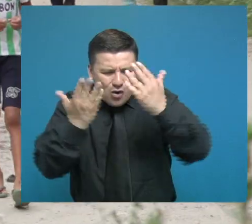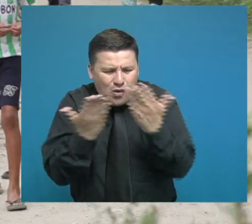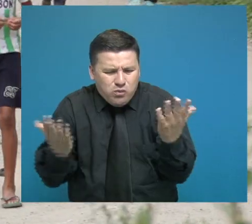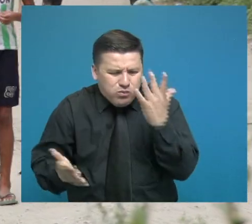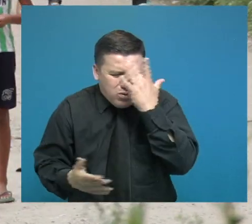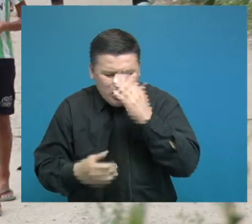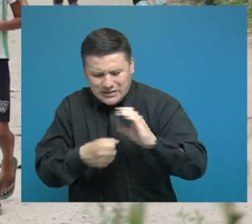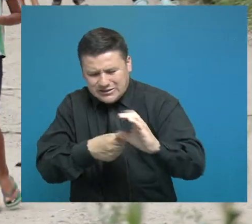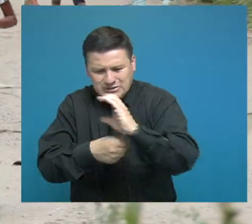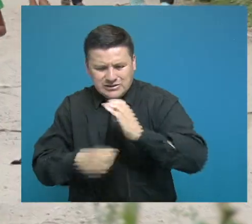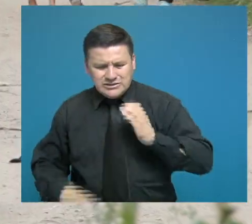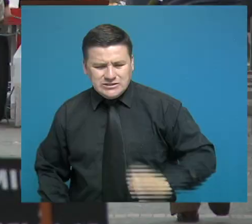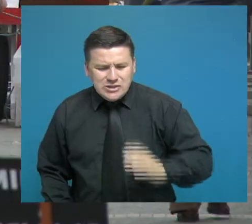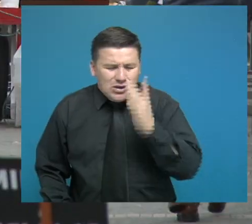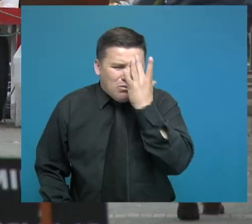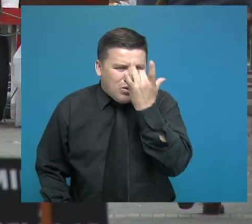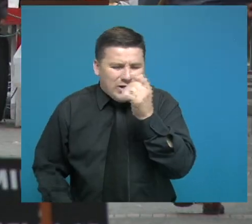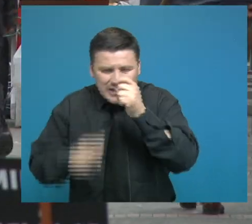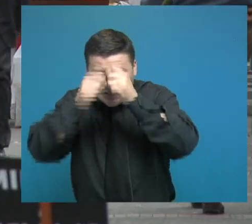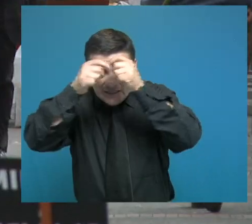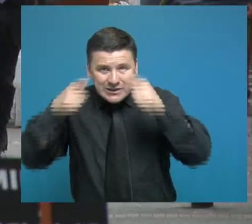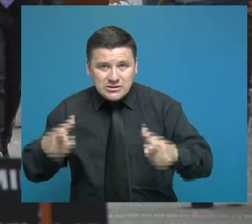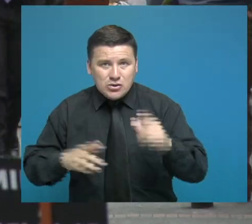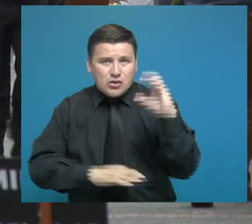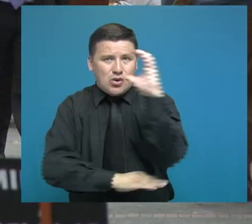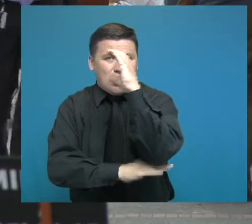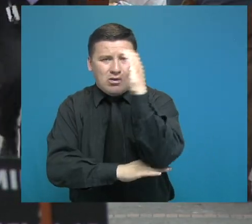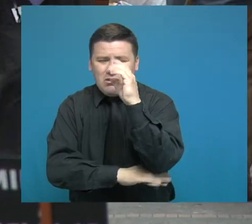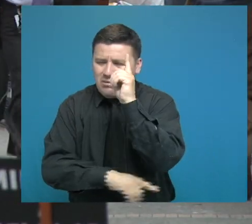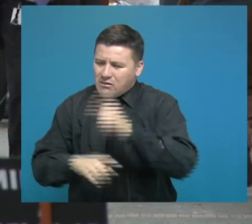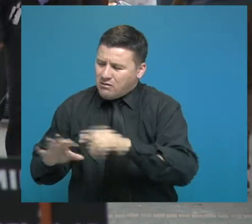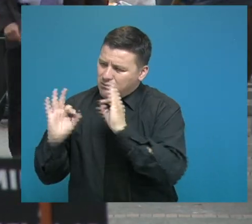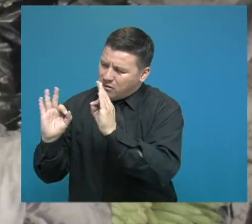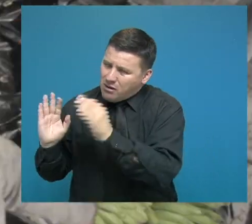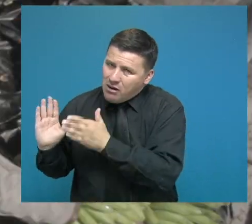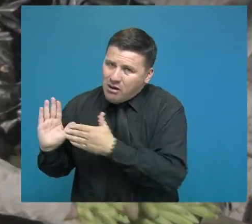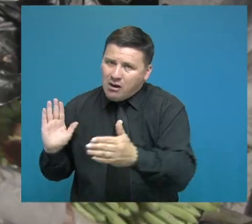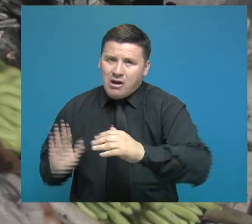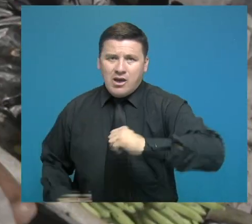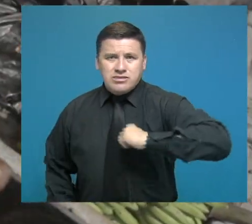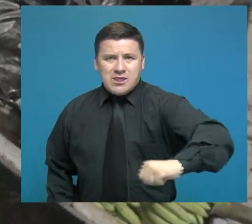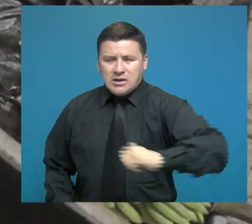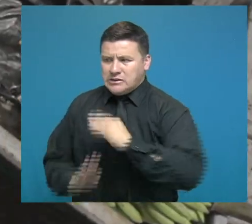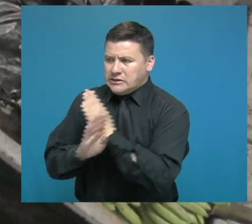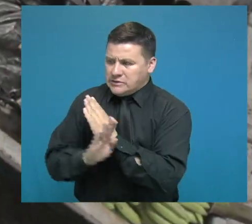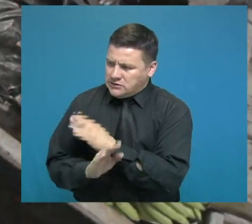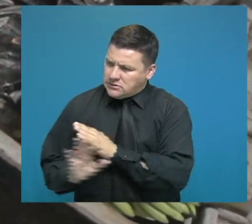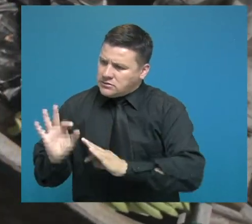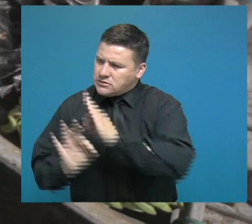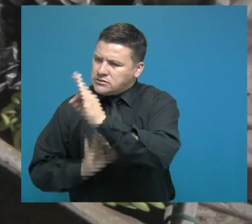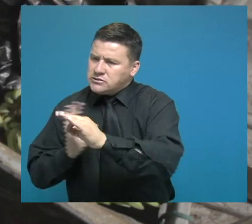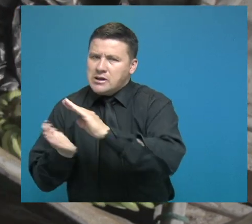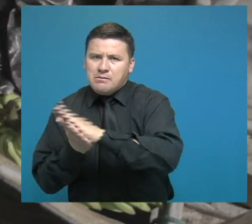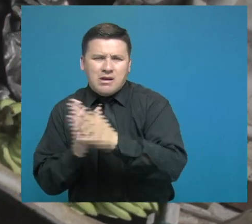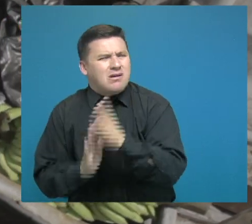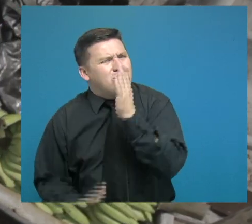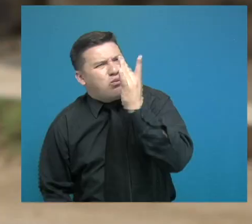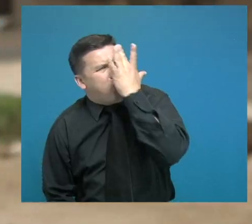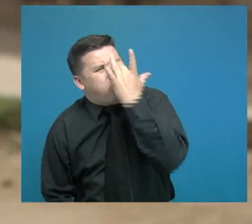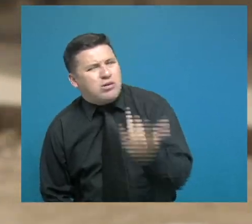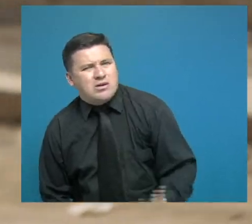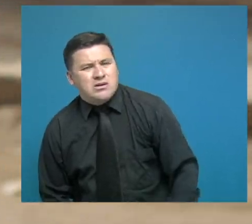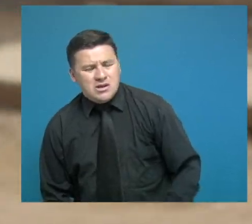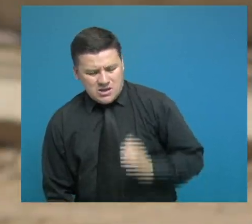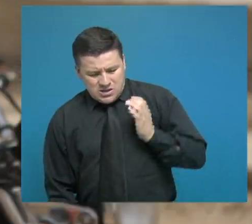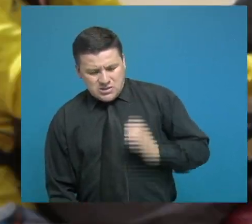en población, en ciudadanos. Por qué el Estado colombiano no garantizó el derecho a la seguridad y a la paz